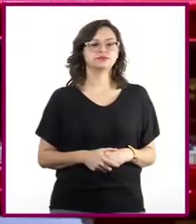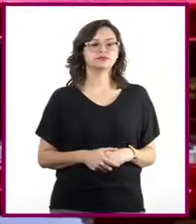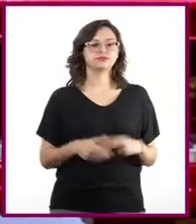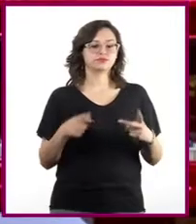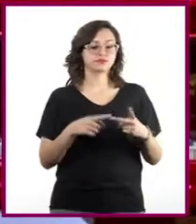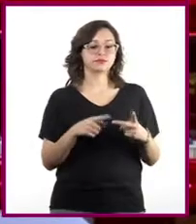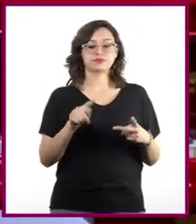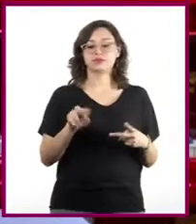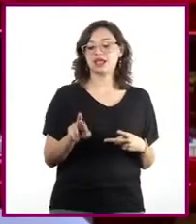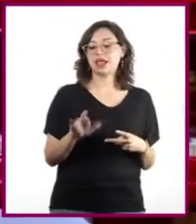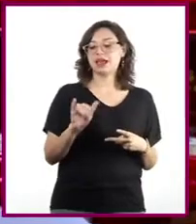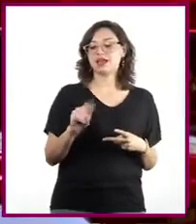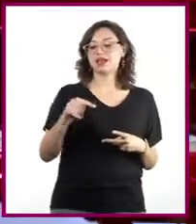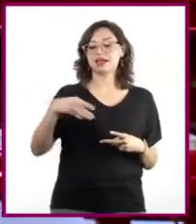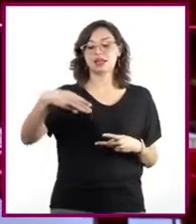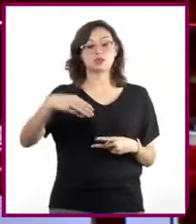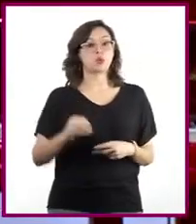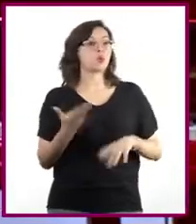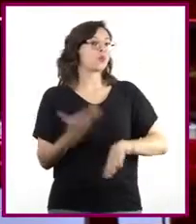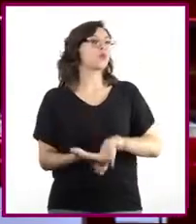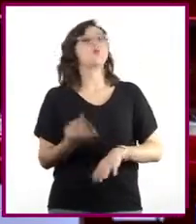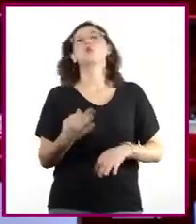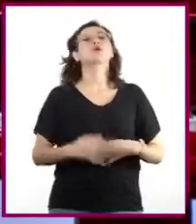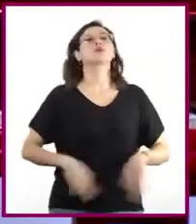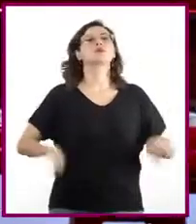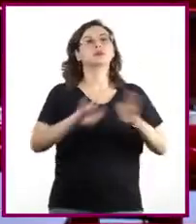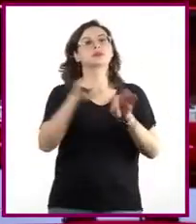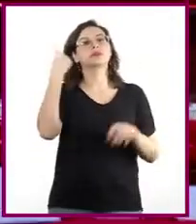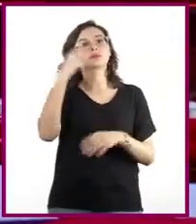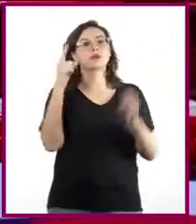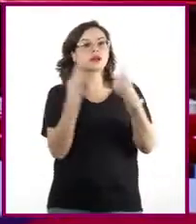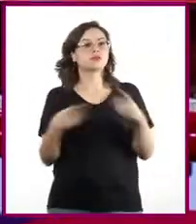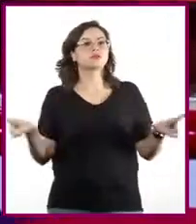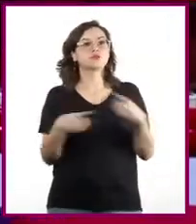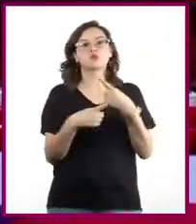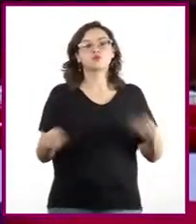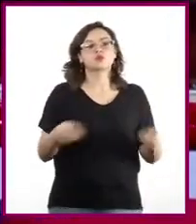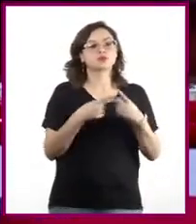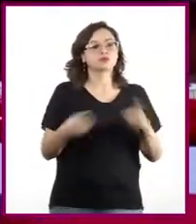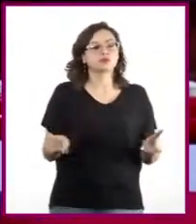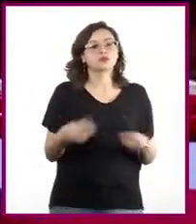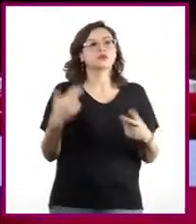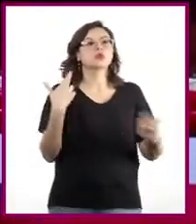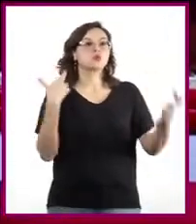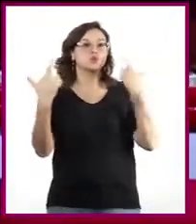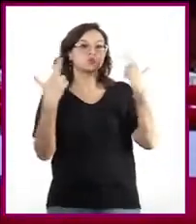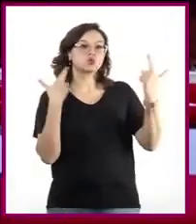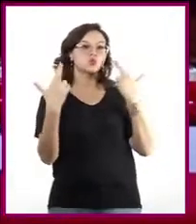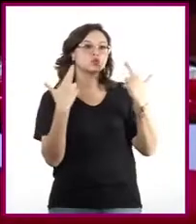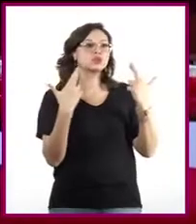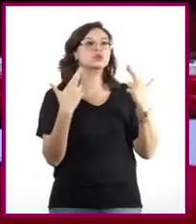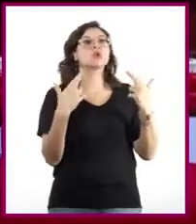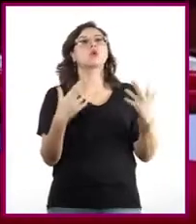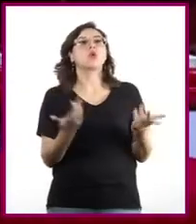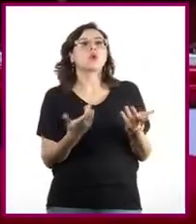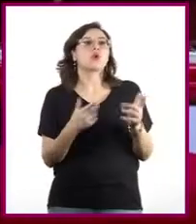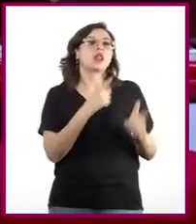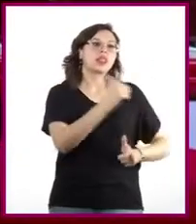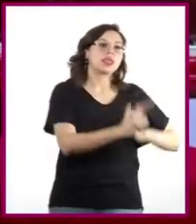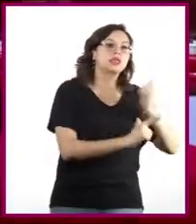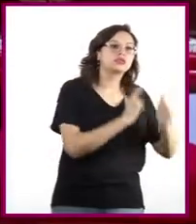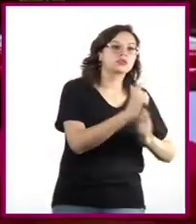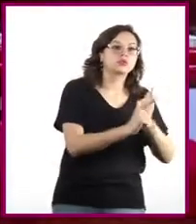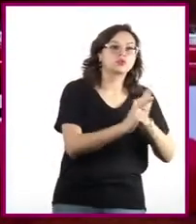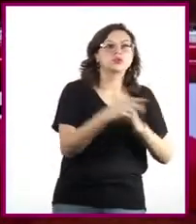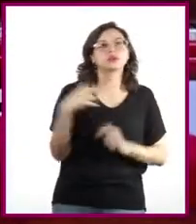El ritmo es básico para cualquier compositor. Es la combinación entre sonidos lentos y rápidos. Por ejemplo,